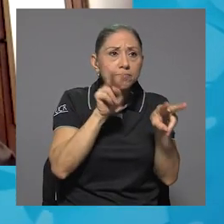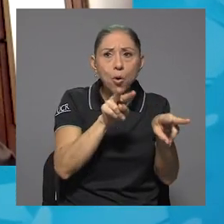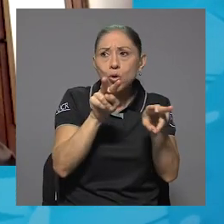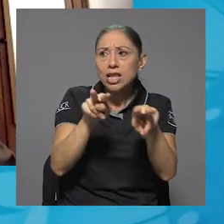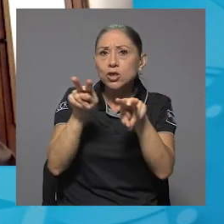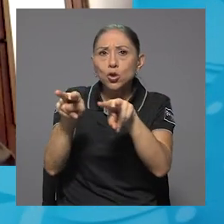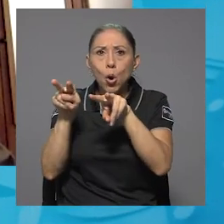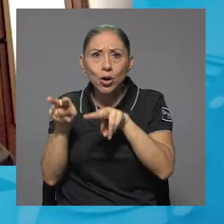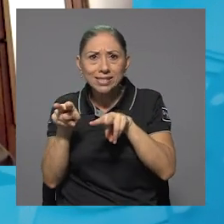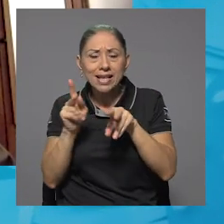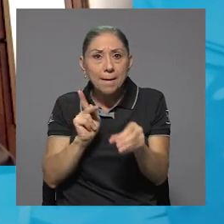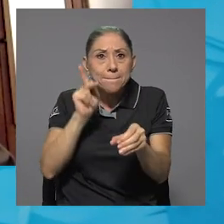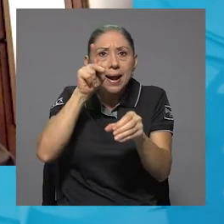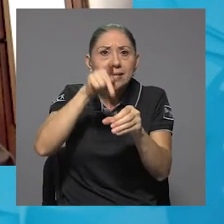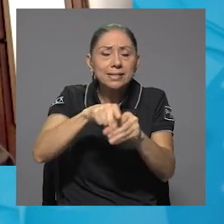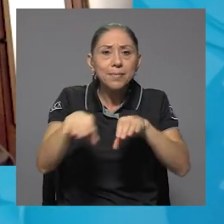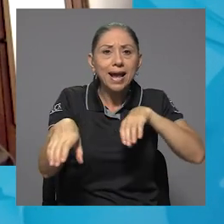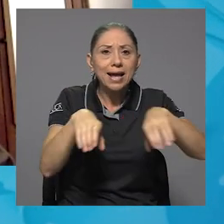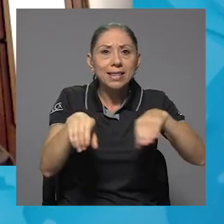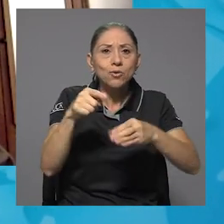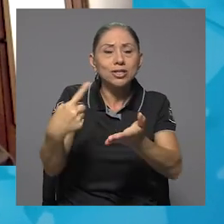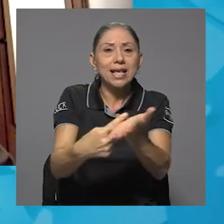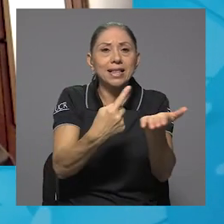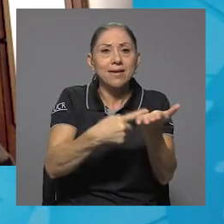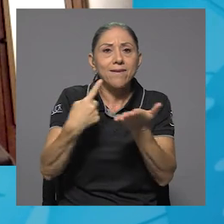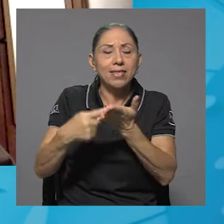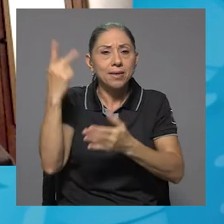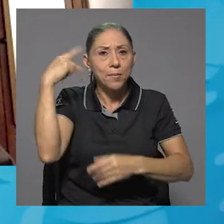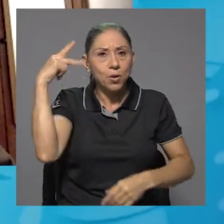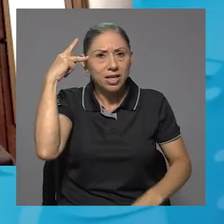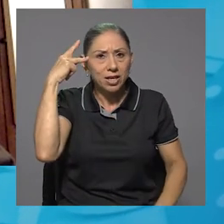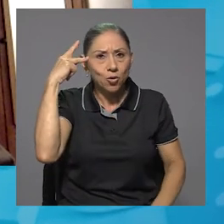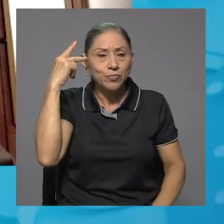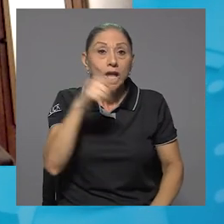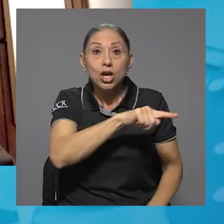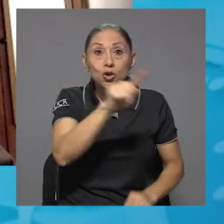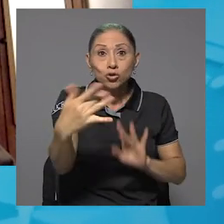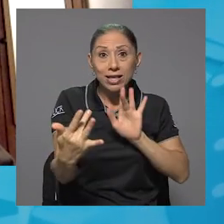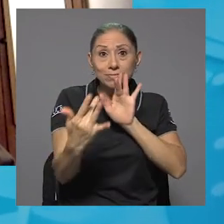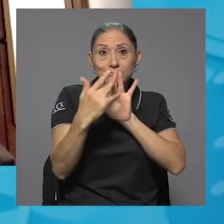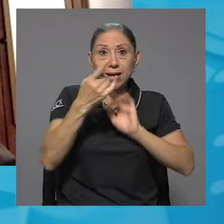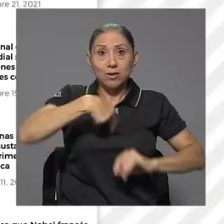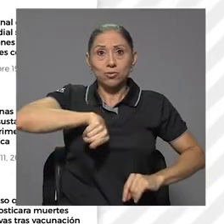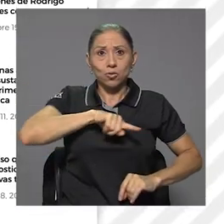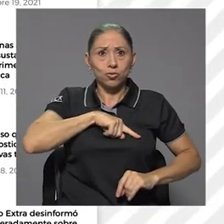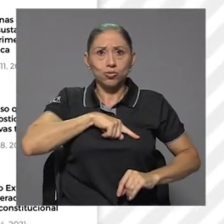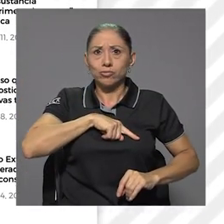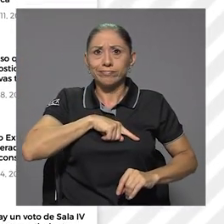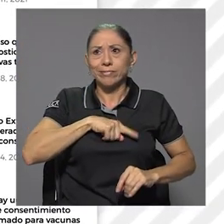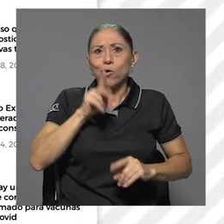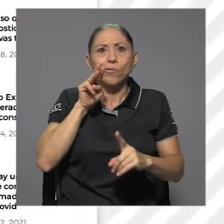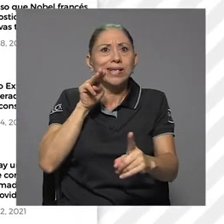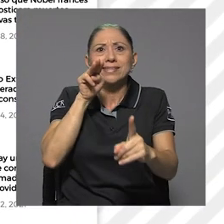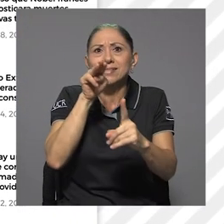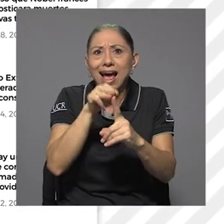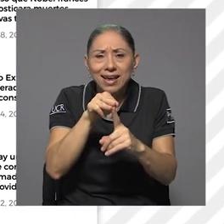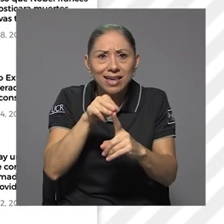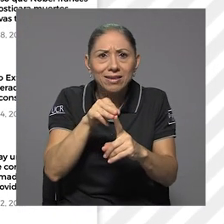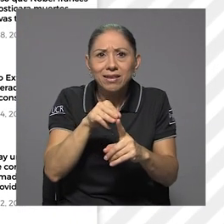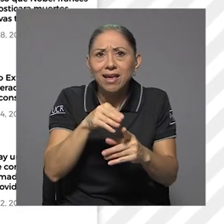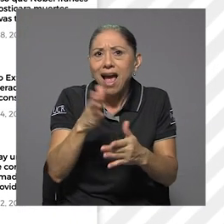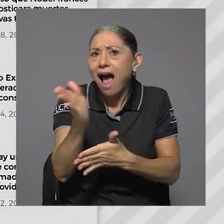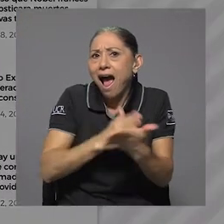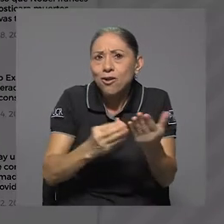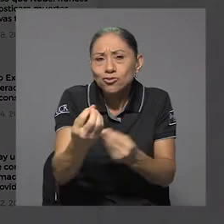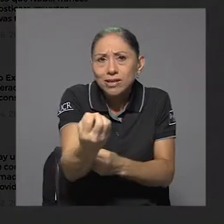participantes activos de este debate político y que nos localicen y que nos envíen un mensaje cada vez